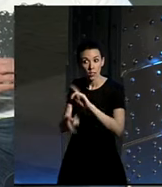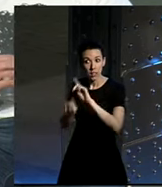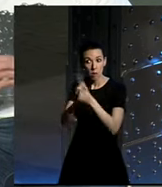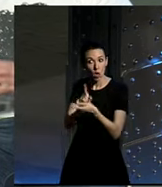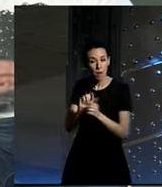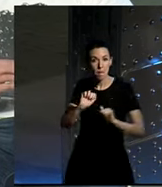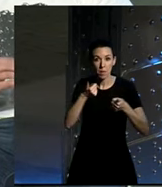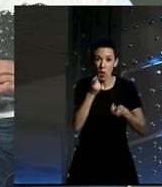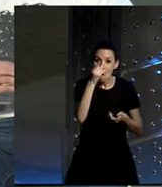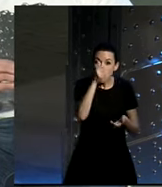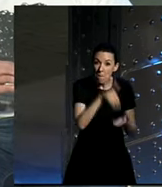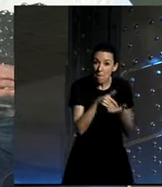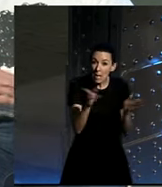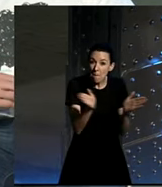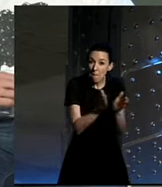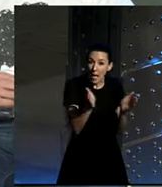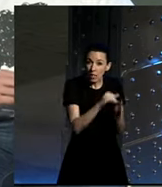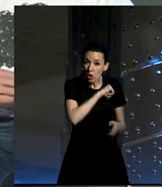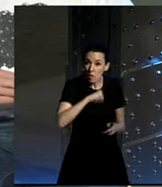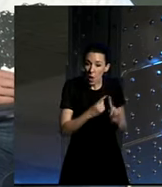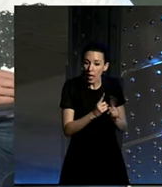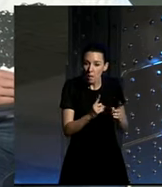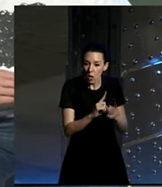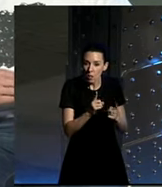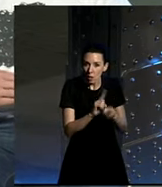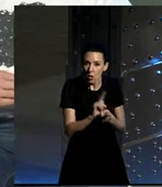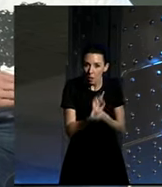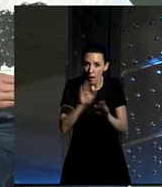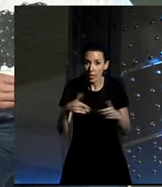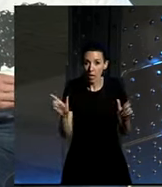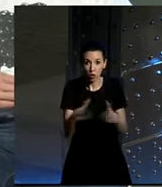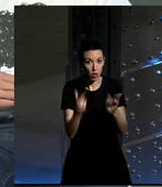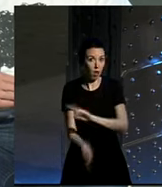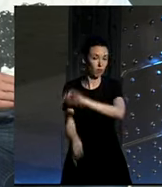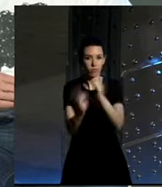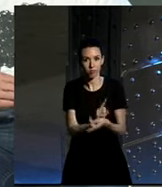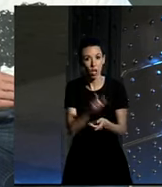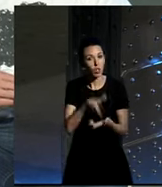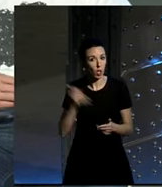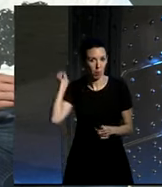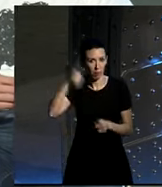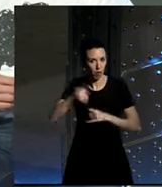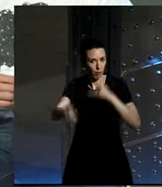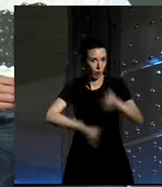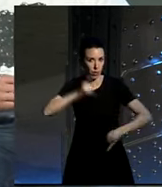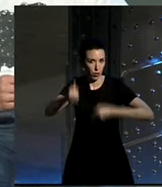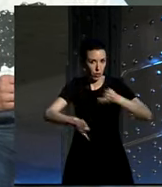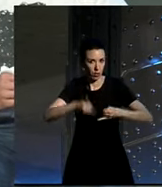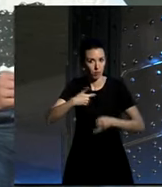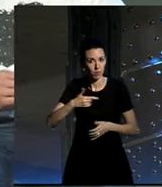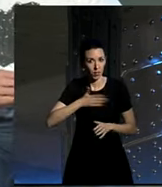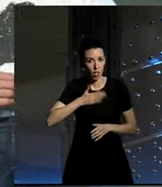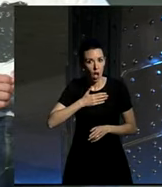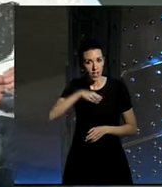empezado por miles de pequeños cambios individuales a mí me pasó un poco cuando bueno yo siempre he ido en bici yo soy de